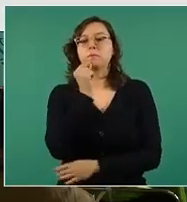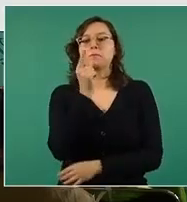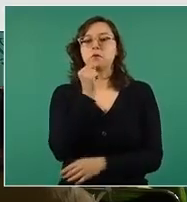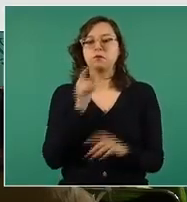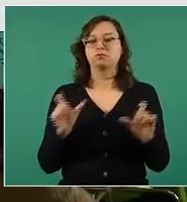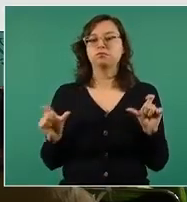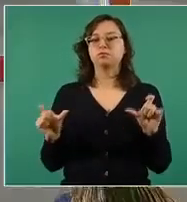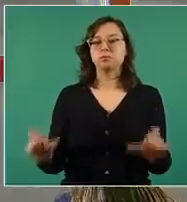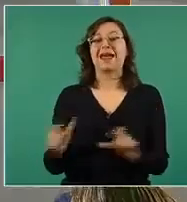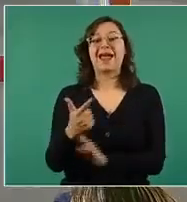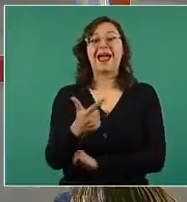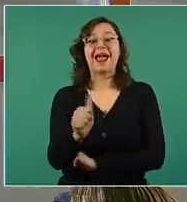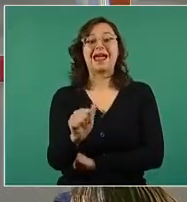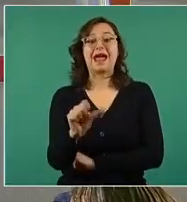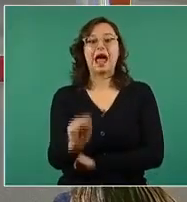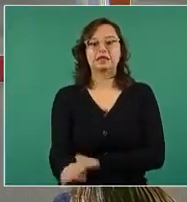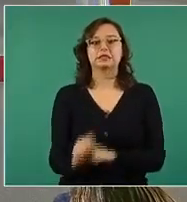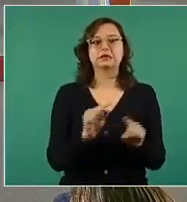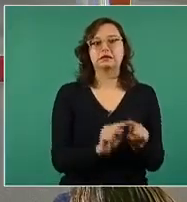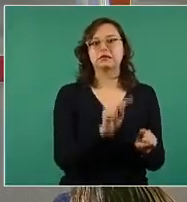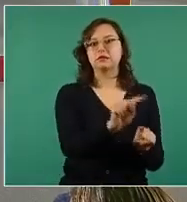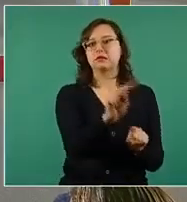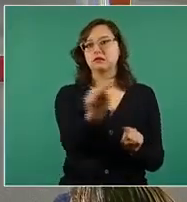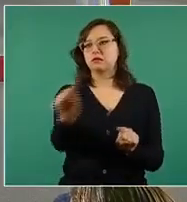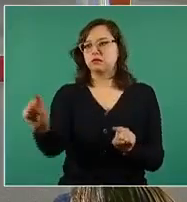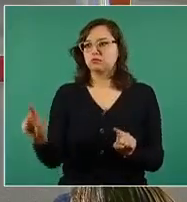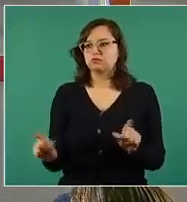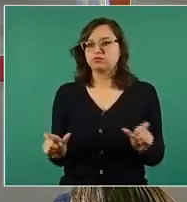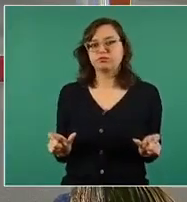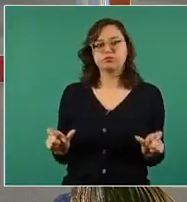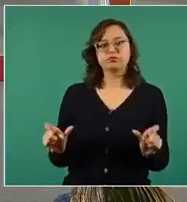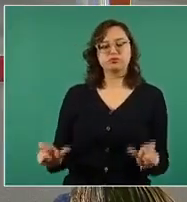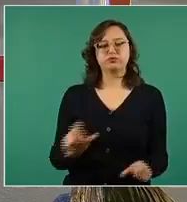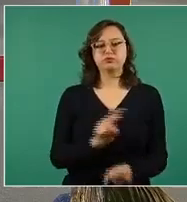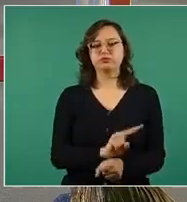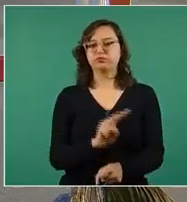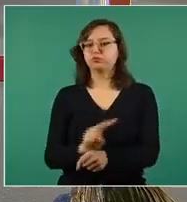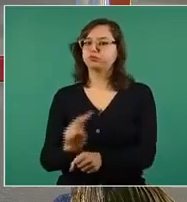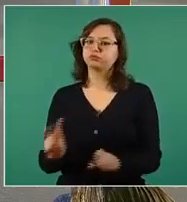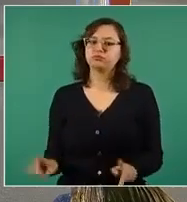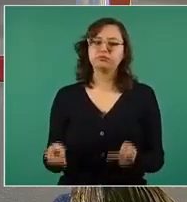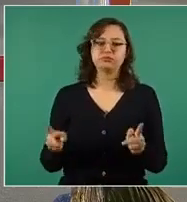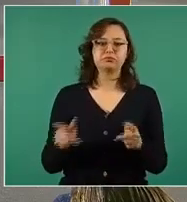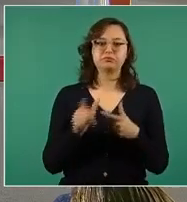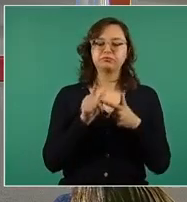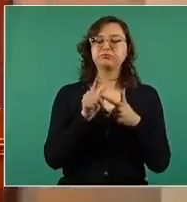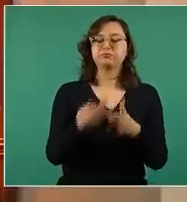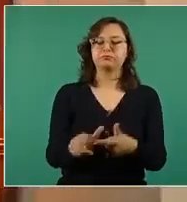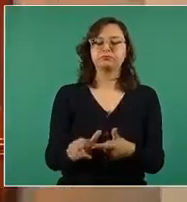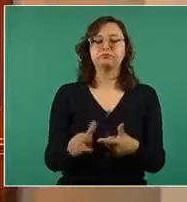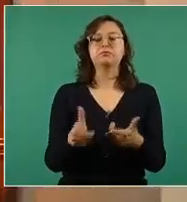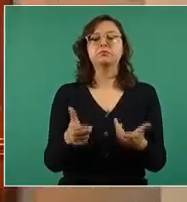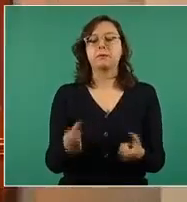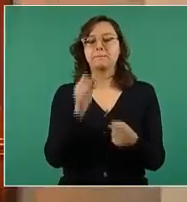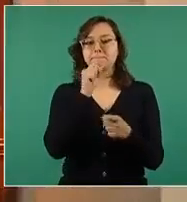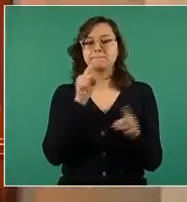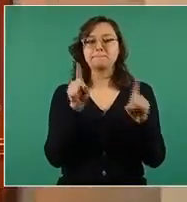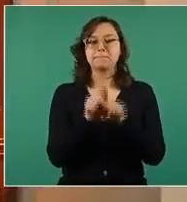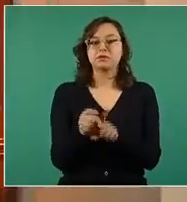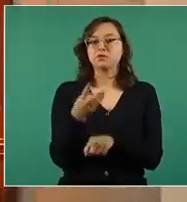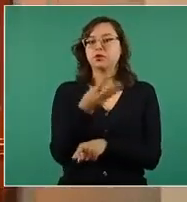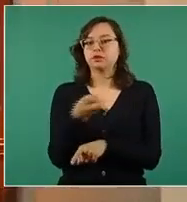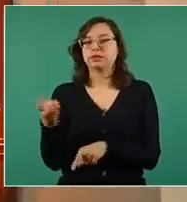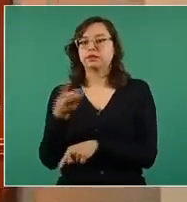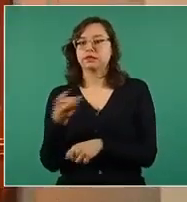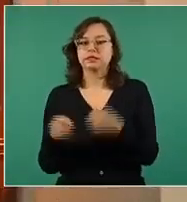aseguradas 117 plantas y terminales de distribución de gas, así como en más de 300 rutas